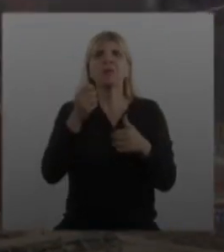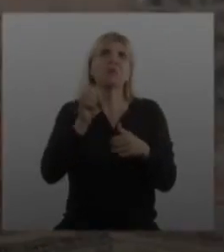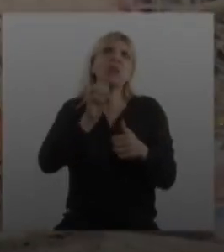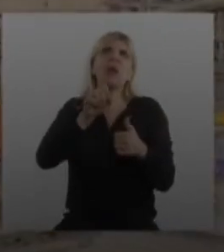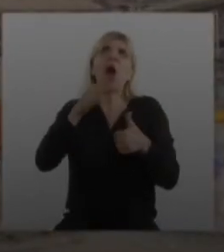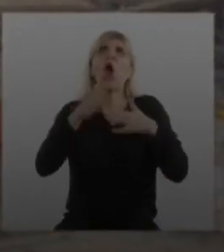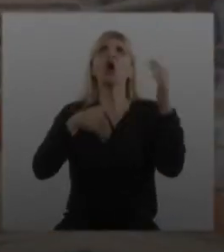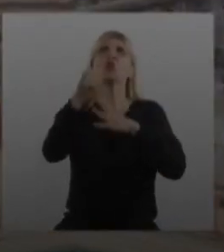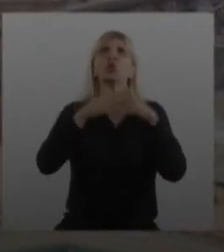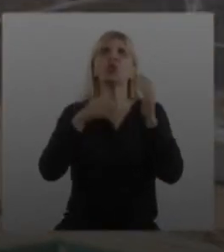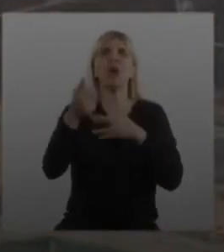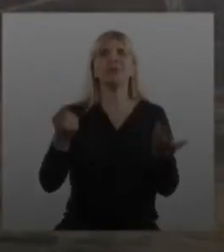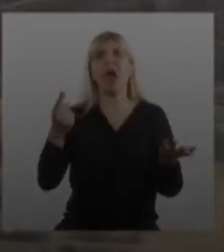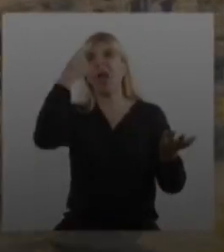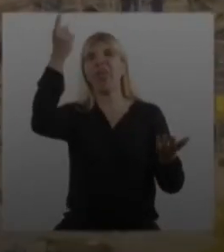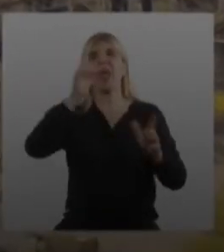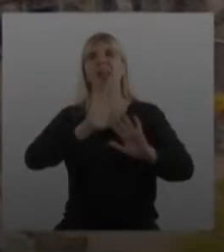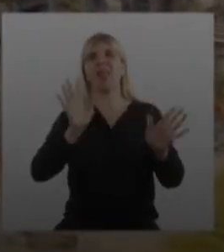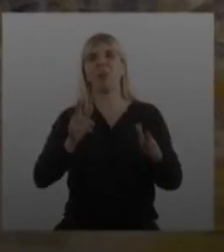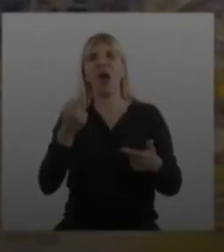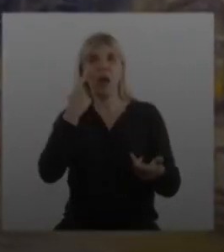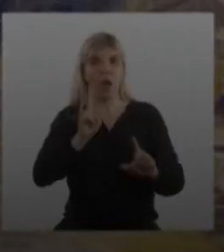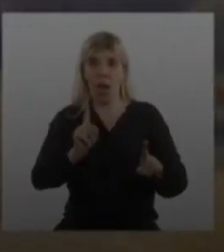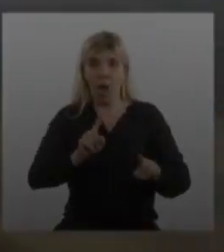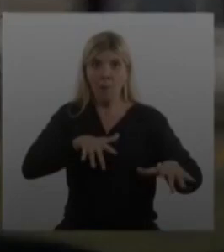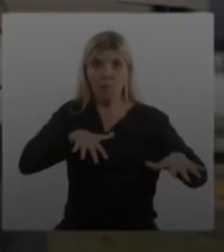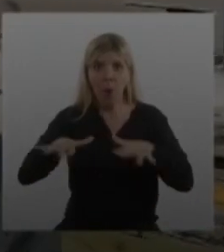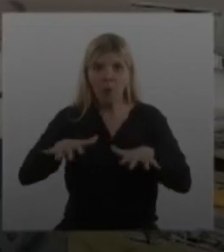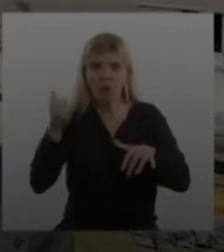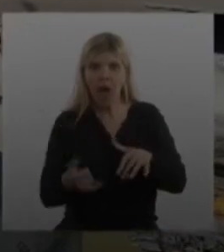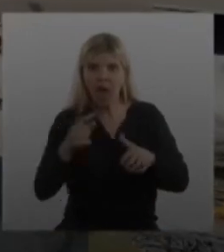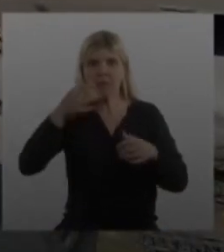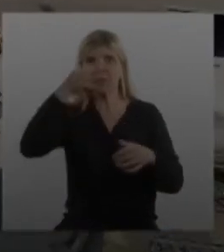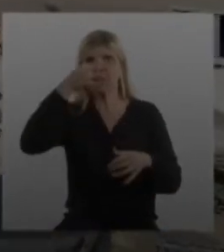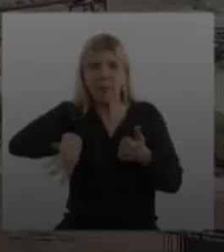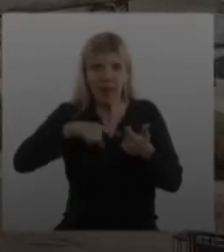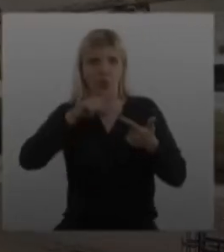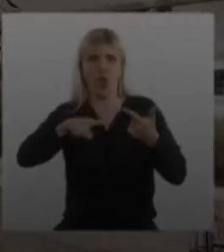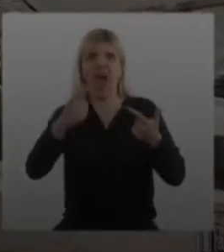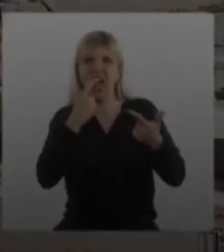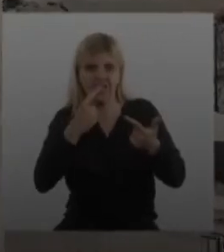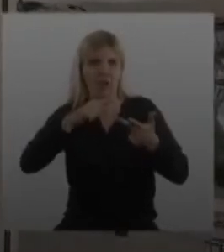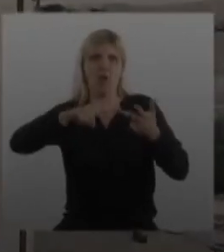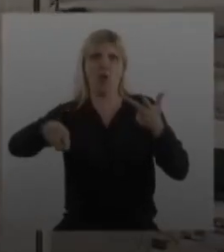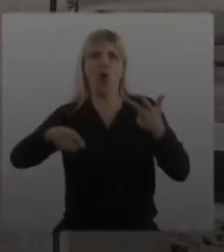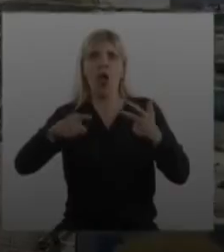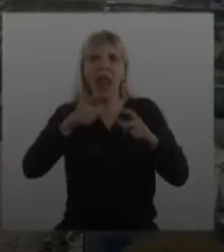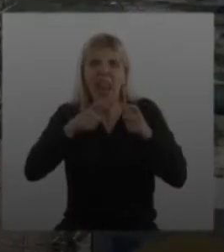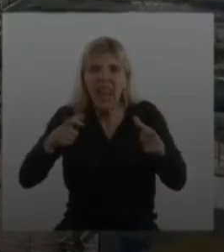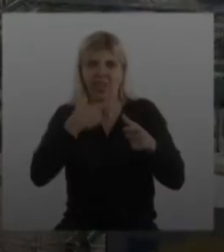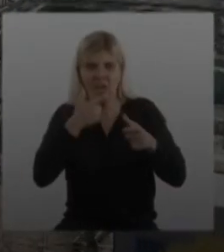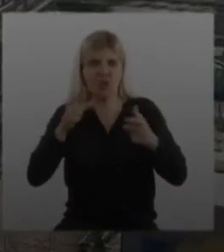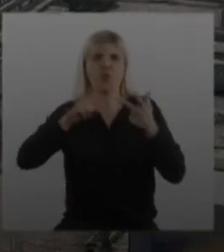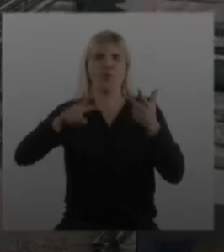Cuando la construcción se mueve, se mueve la producción de cemento, se mueve la producción de acero, se mueve la producción de ladrillos,